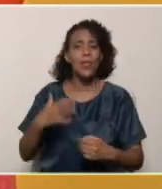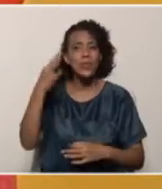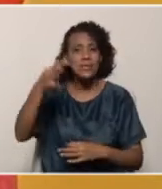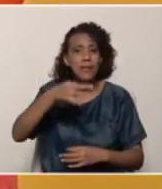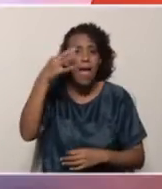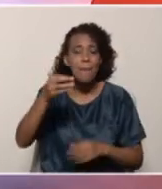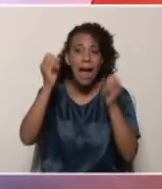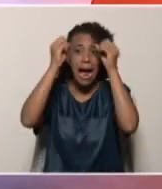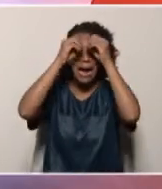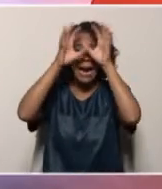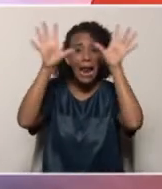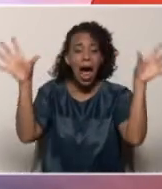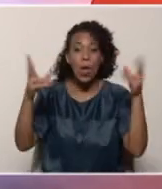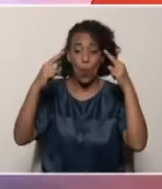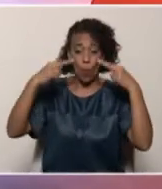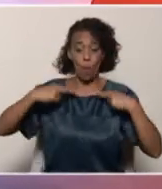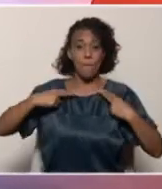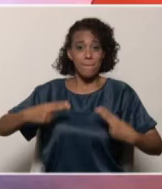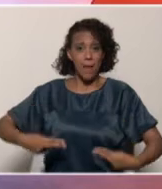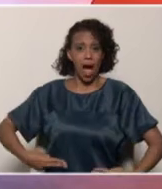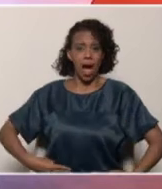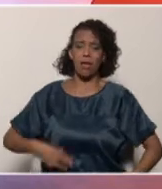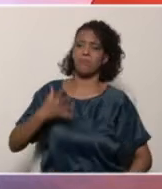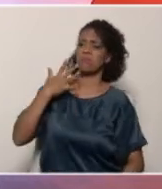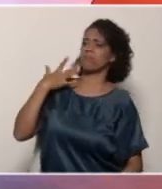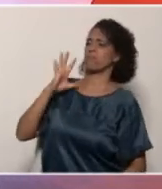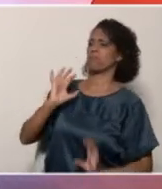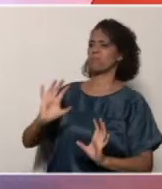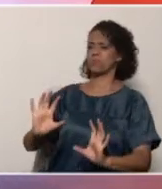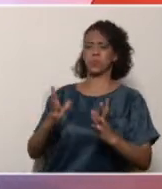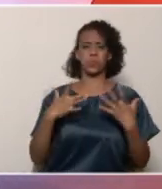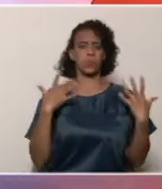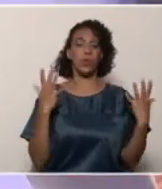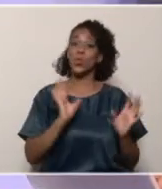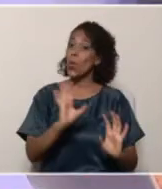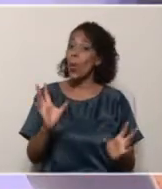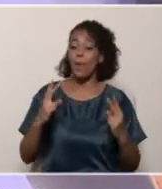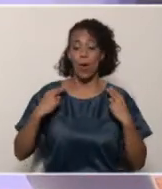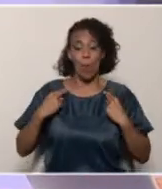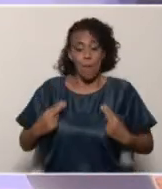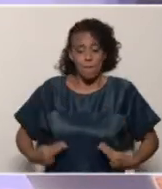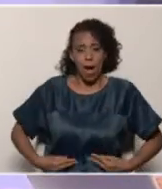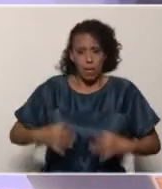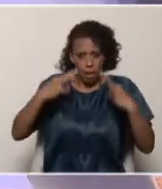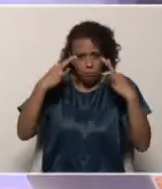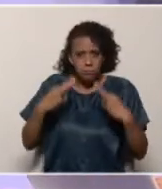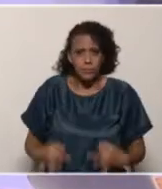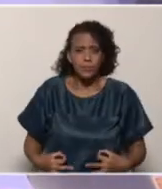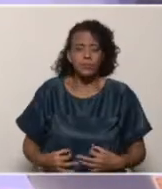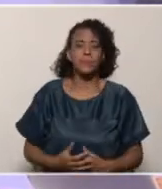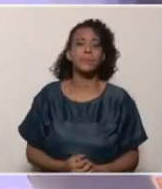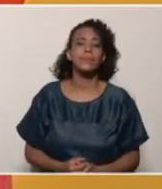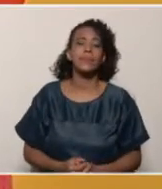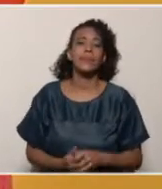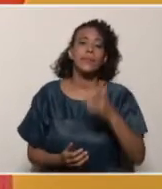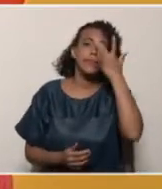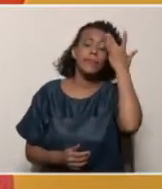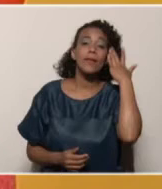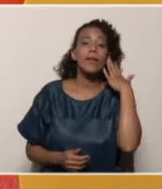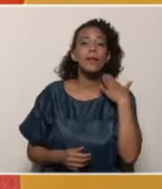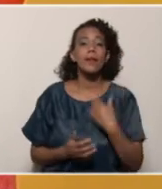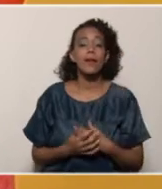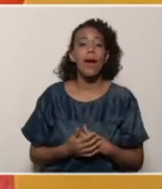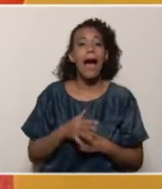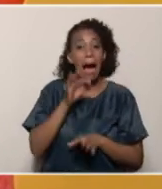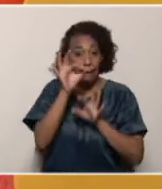desde la parte humana, teniendo esa parte humanitaria resaltante allí. Y, por supuesto, también